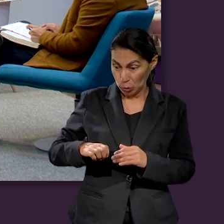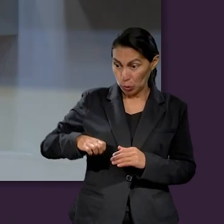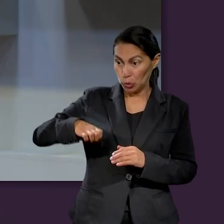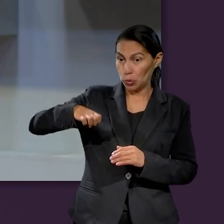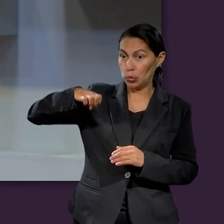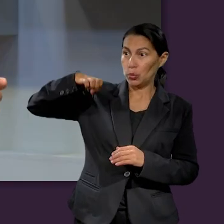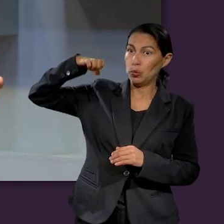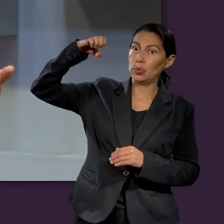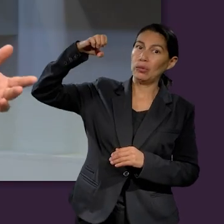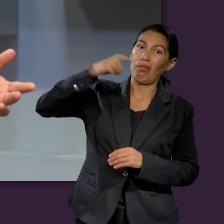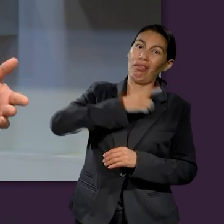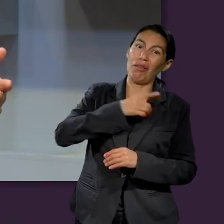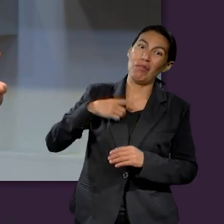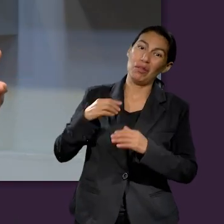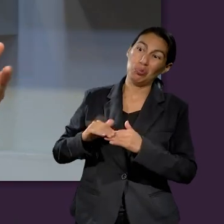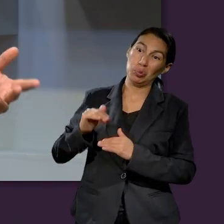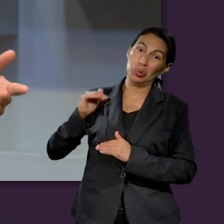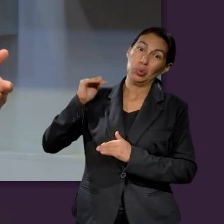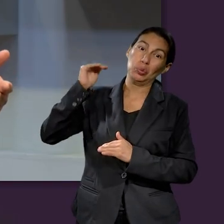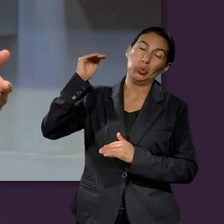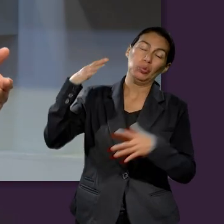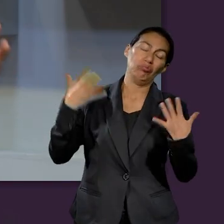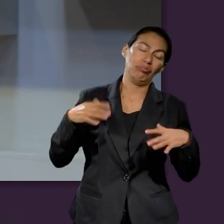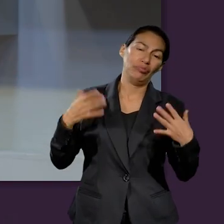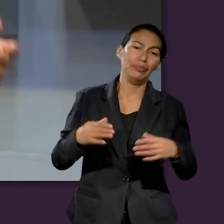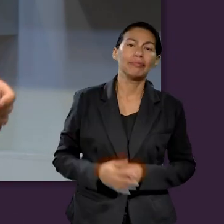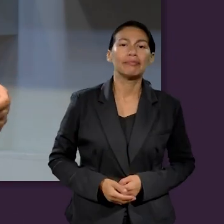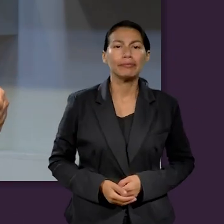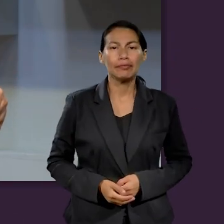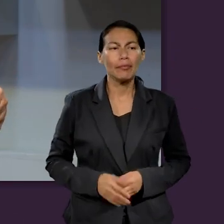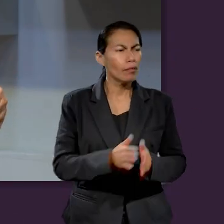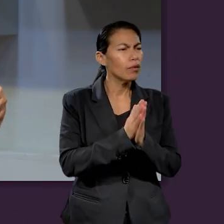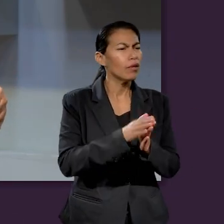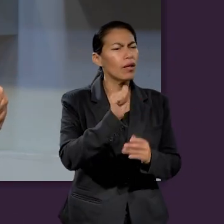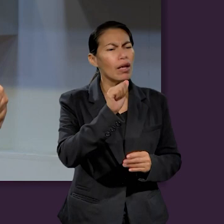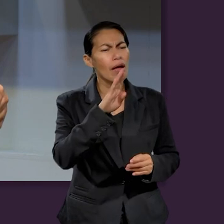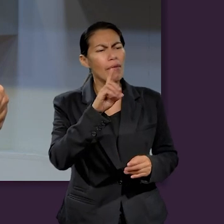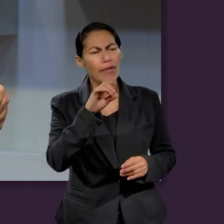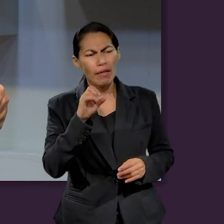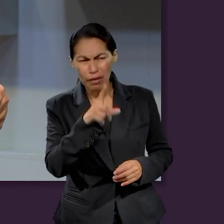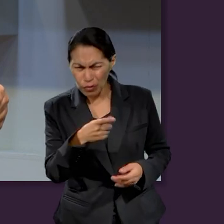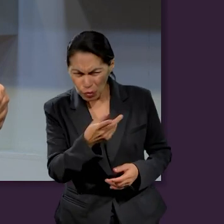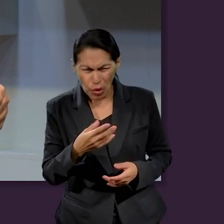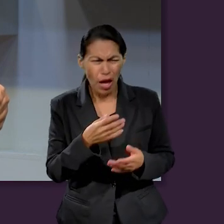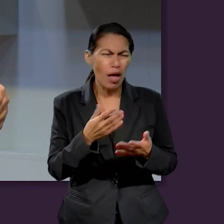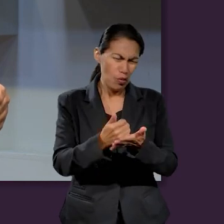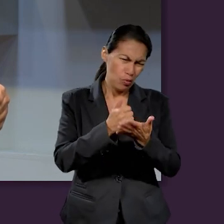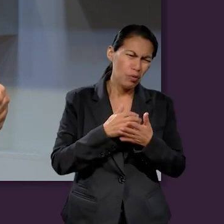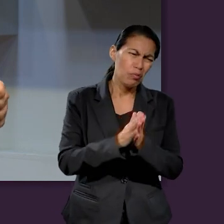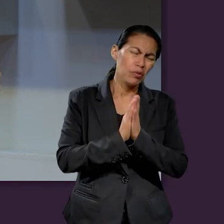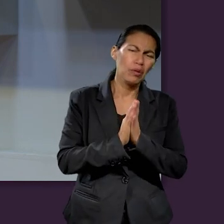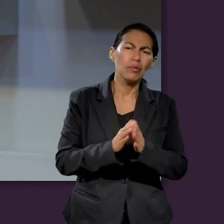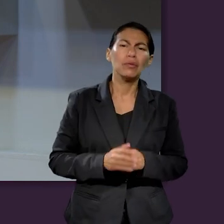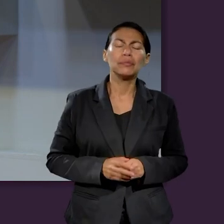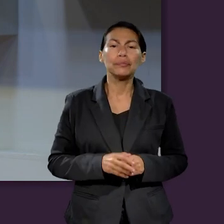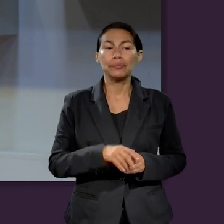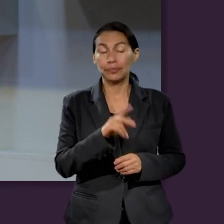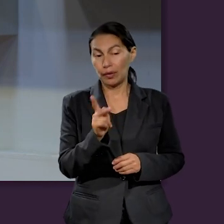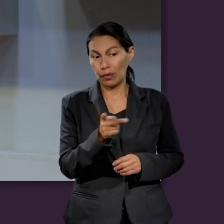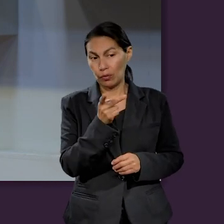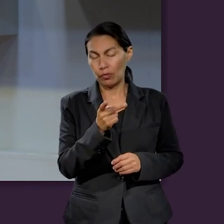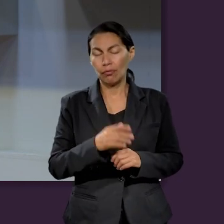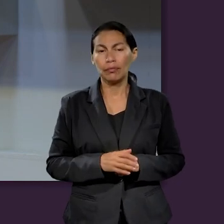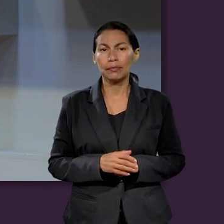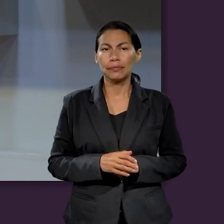crecer. Y quizás la pregunta con la que podemos iniciar, y a Dios nos gustaría que tú nos ayudaras con eso, es hacer una pregunta